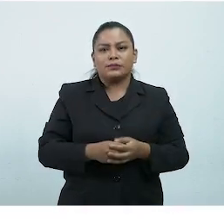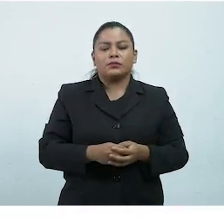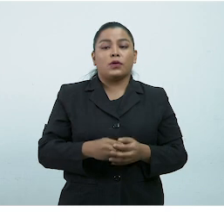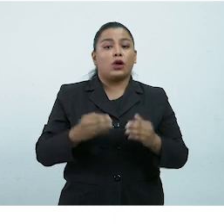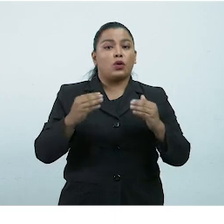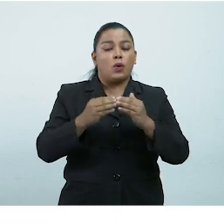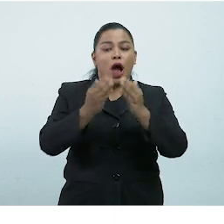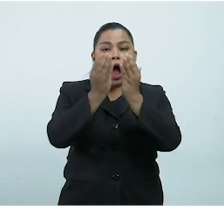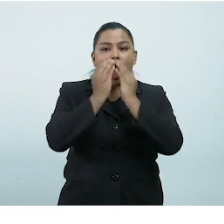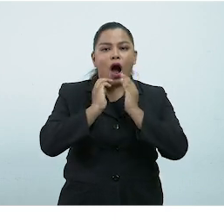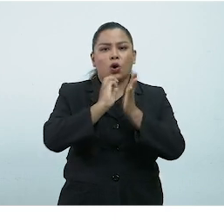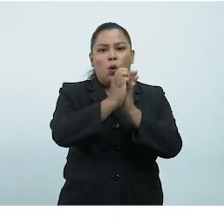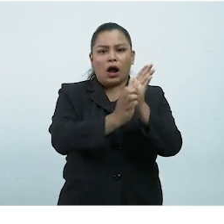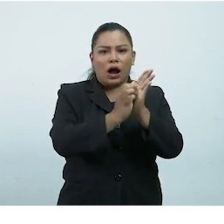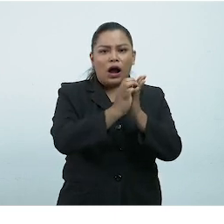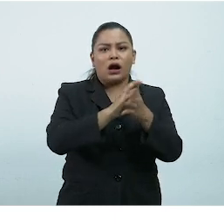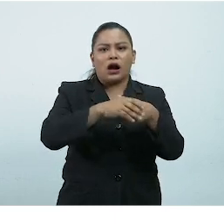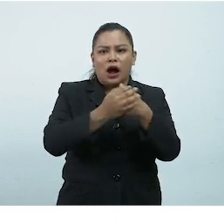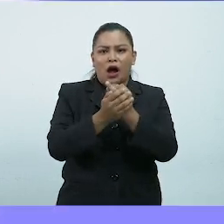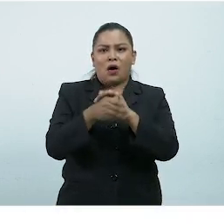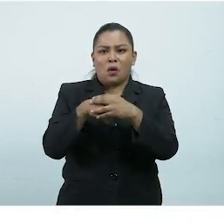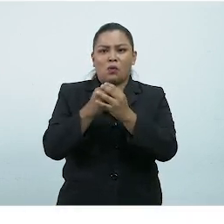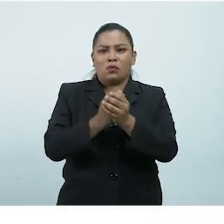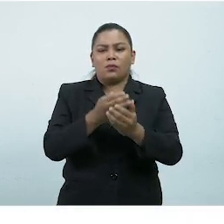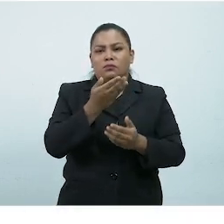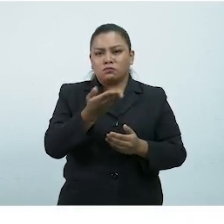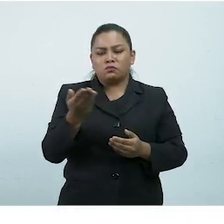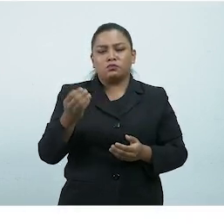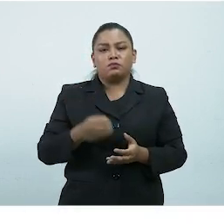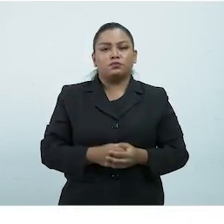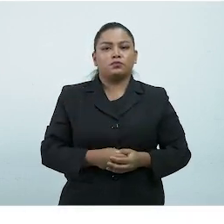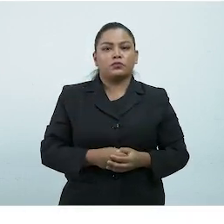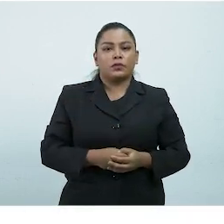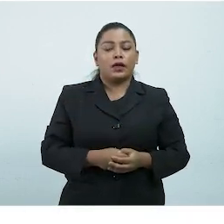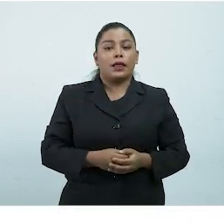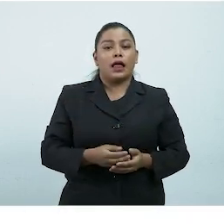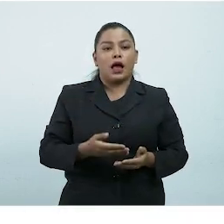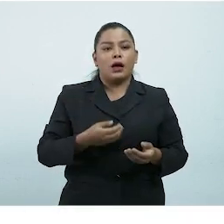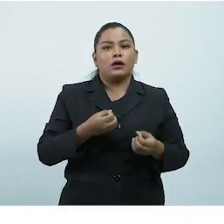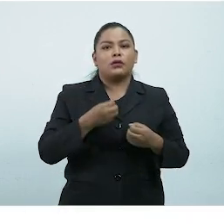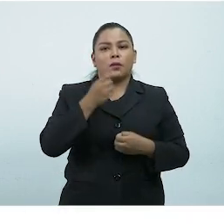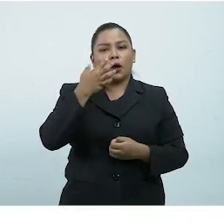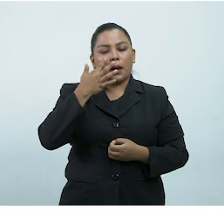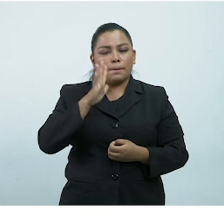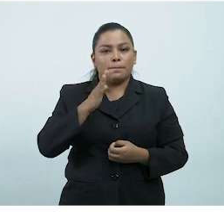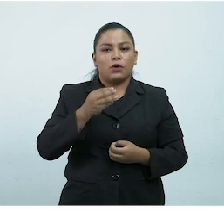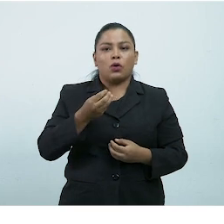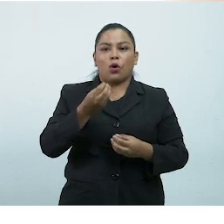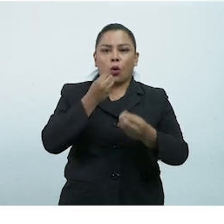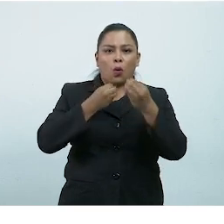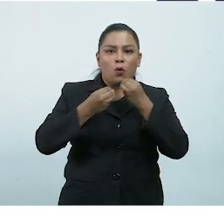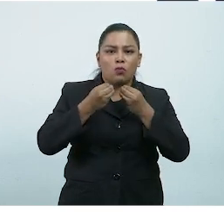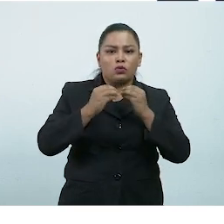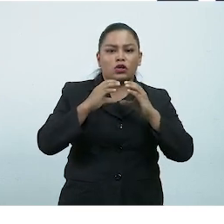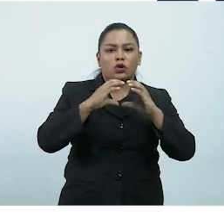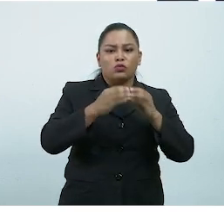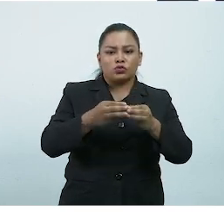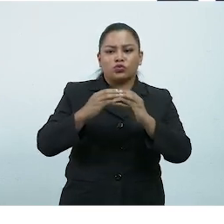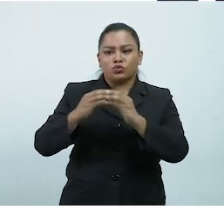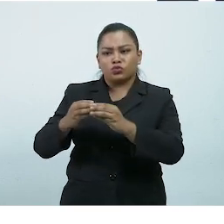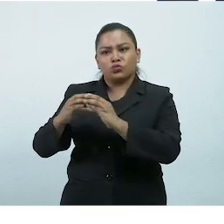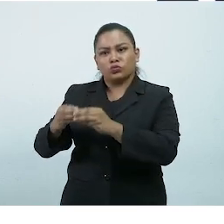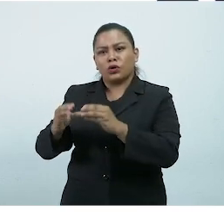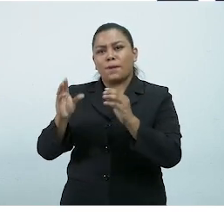para el lavado de manos y de utensilios La distribución del refrigerio debe ser escalonada Por grupos pequeños